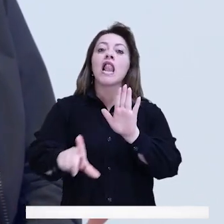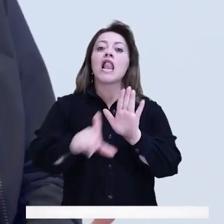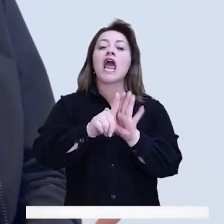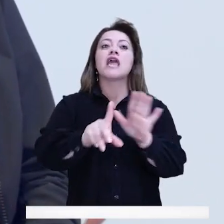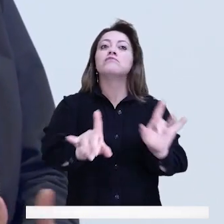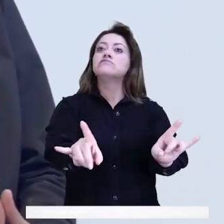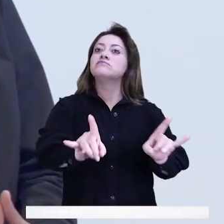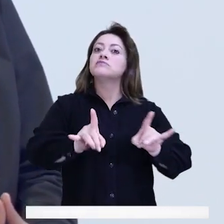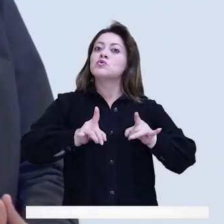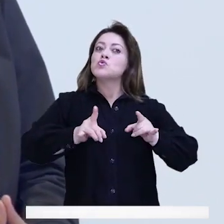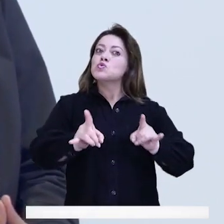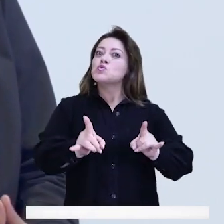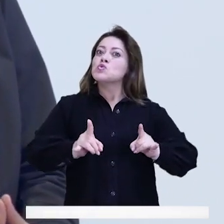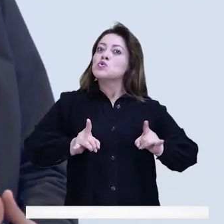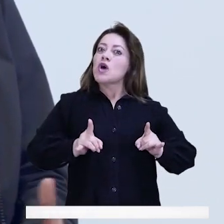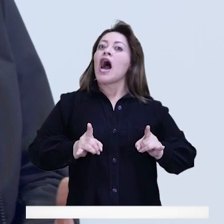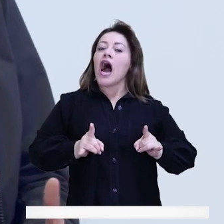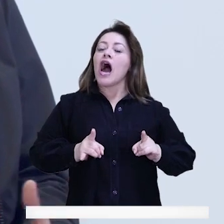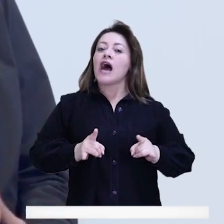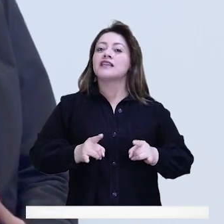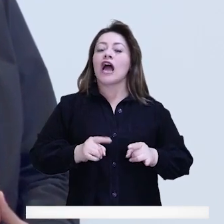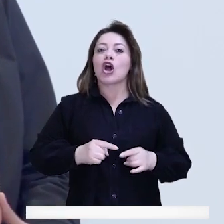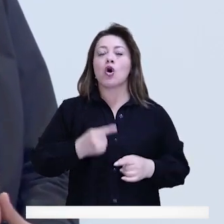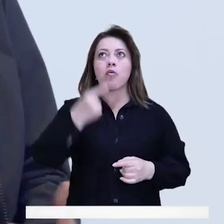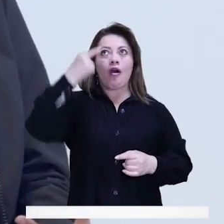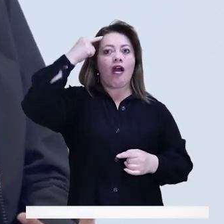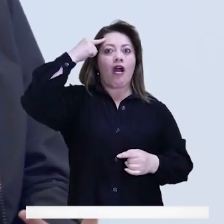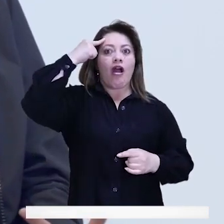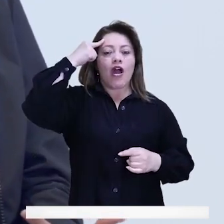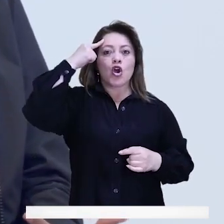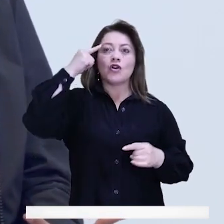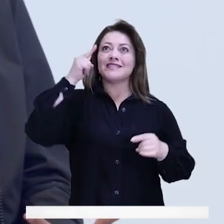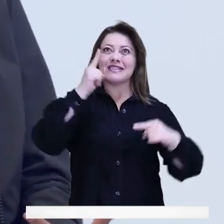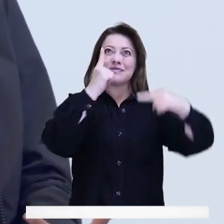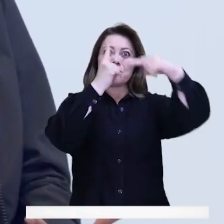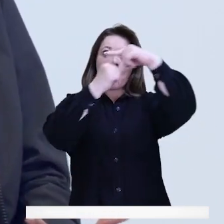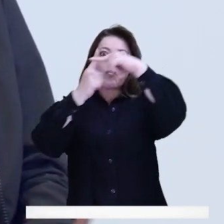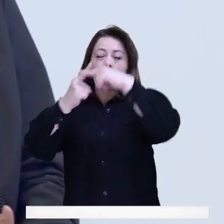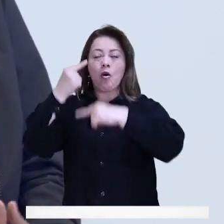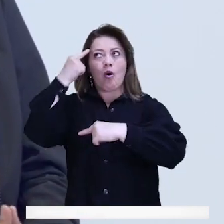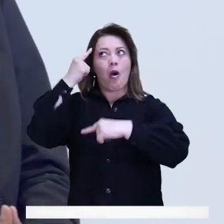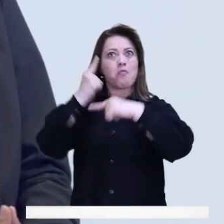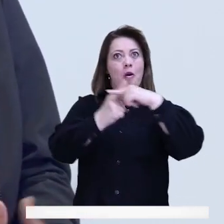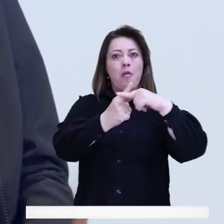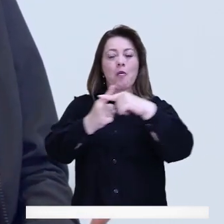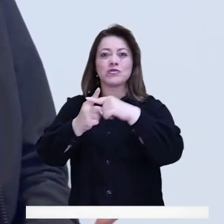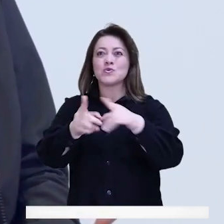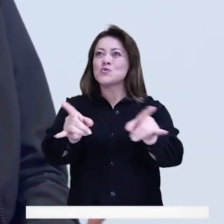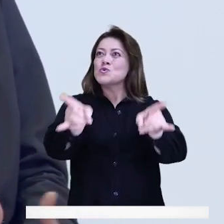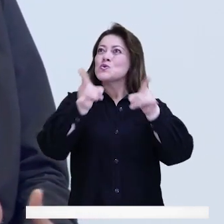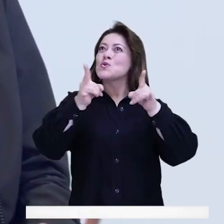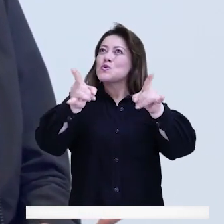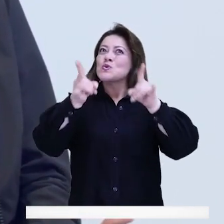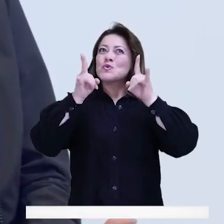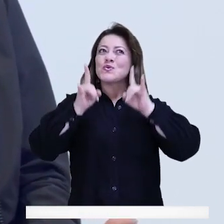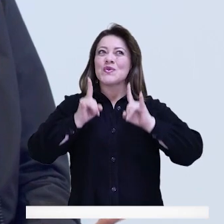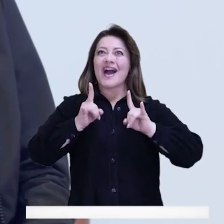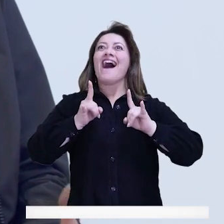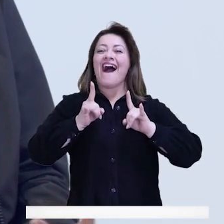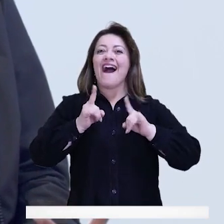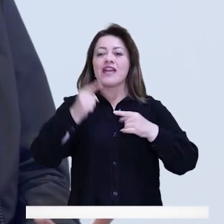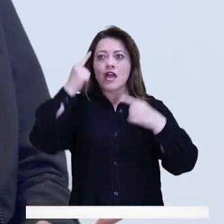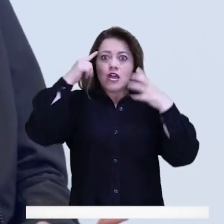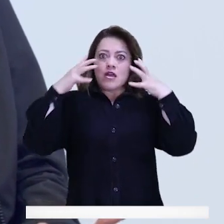Y yo eso lo aplico mucho en todo mi vivir diario. Yo creo que nosotros debemos atraer cosas buenas en la mente y una de esas cosas es precisamente